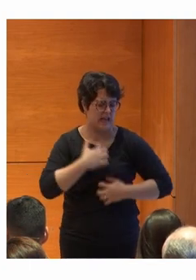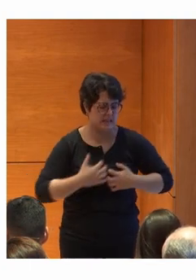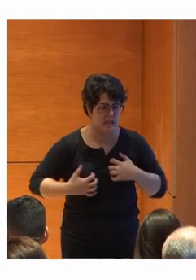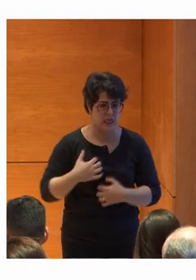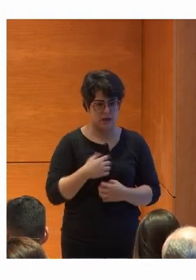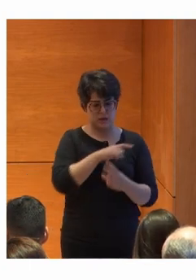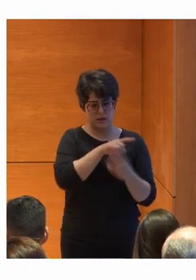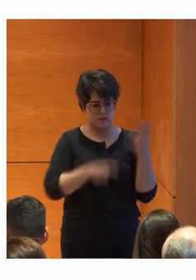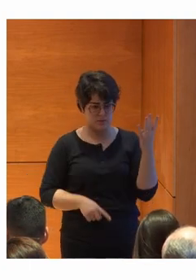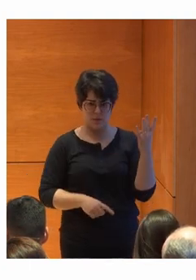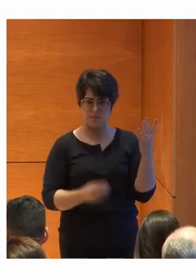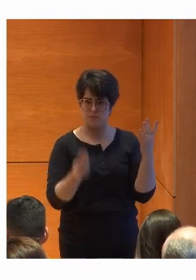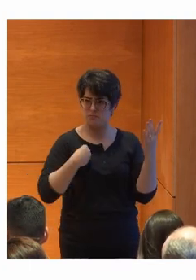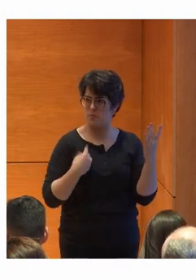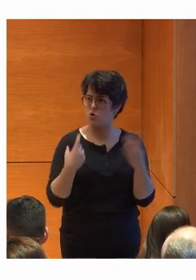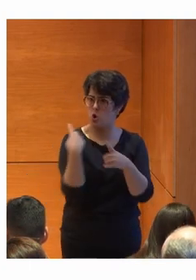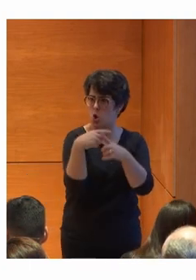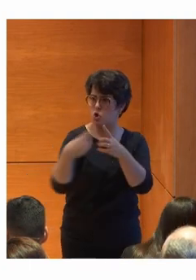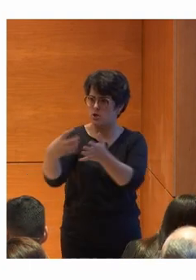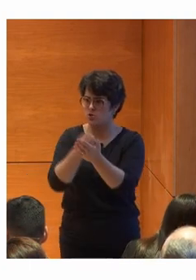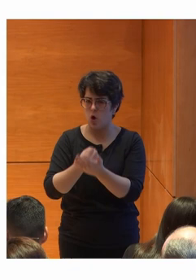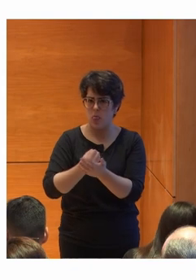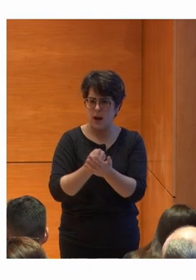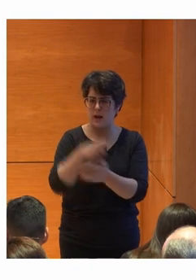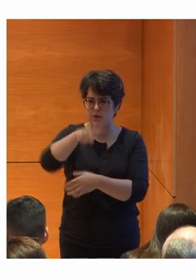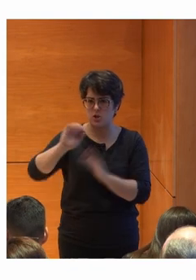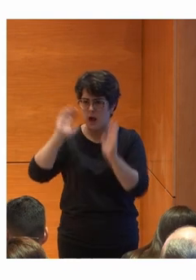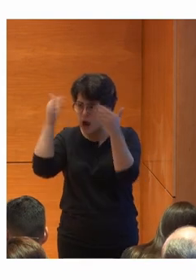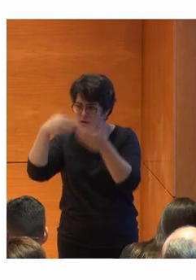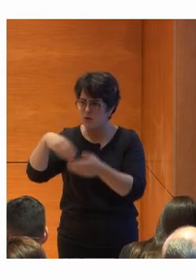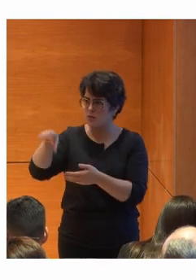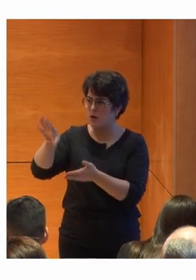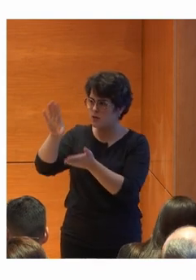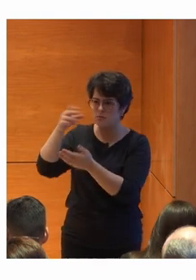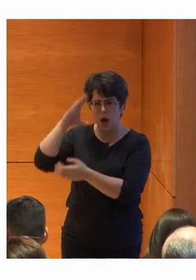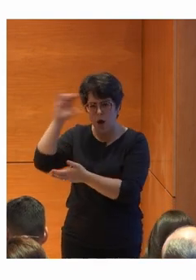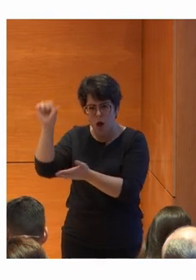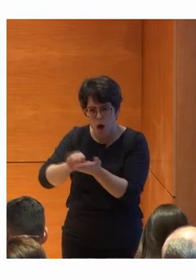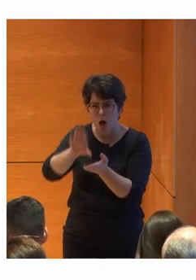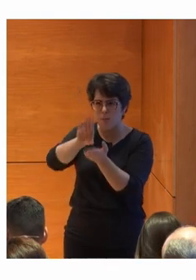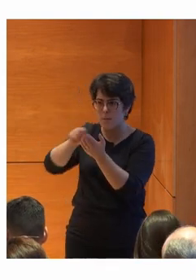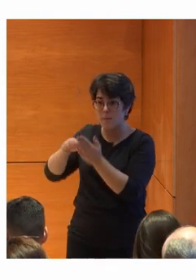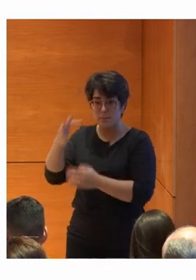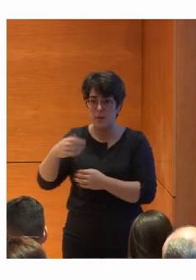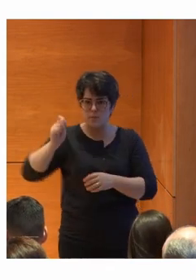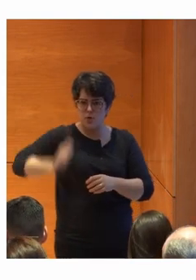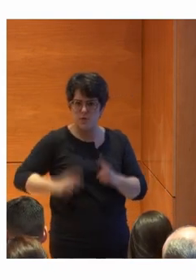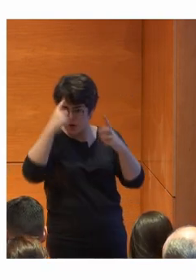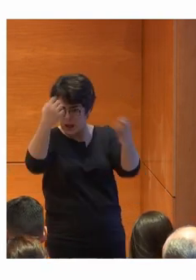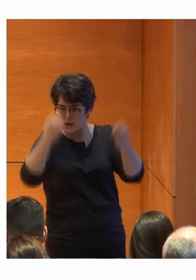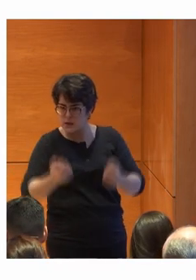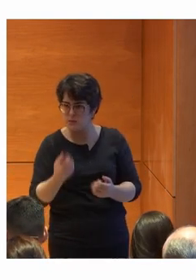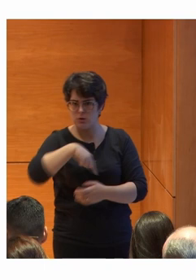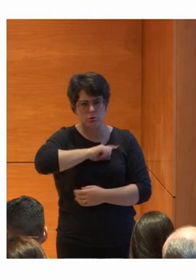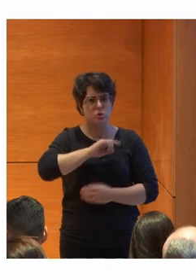esos insights que hemos ido recogiendo después de escuchar al colectivo y a expertos, hemos desarrollado este